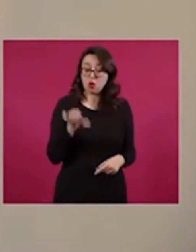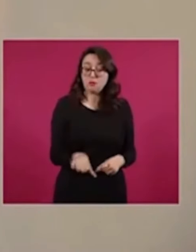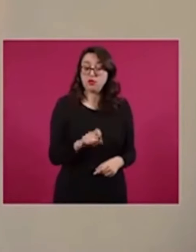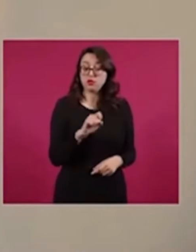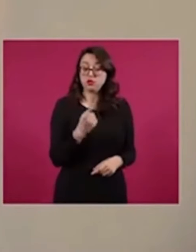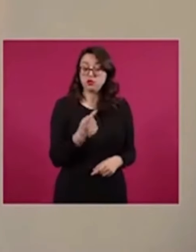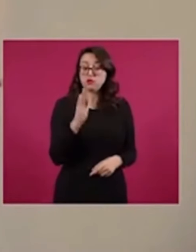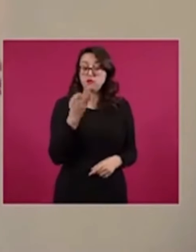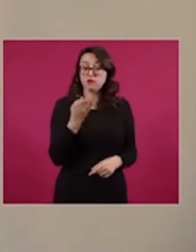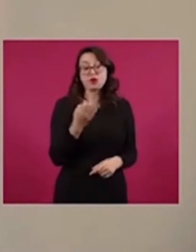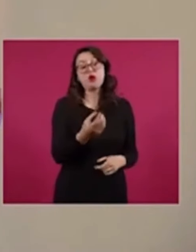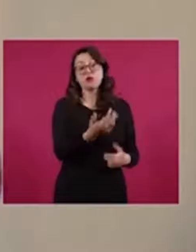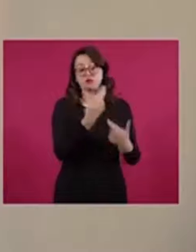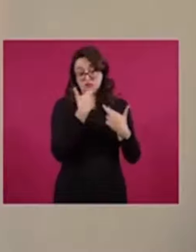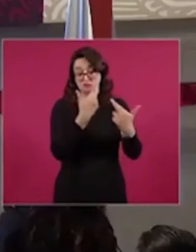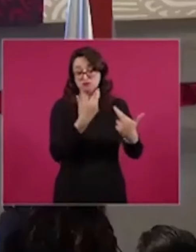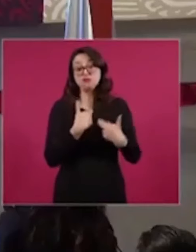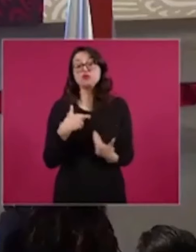febrero. Saludos.